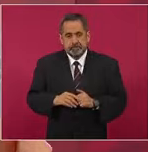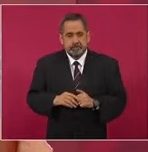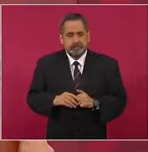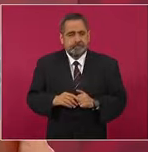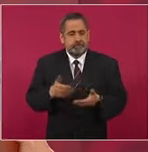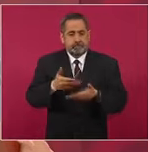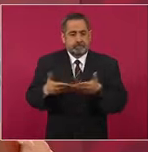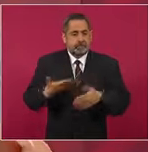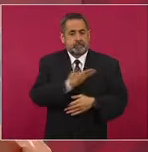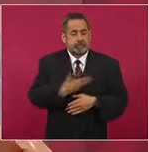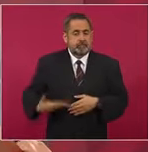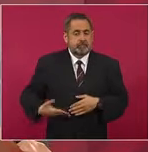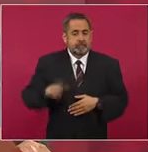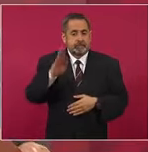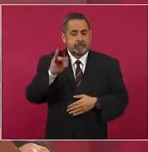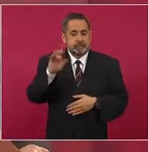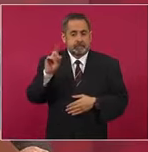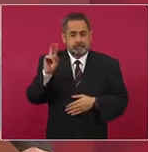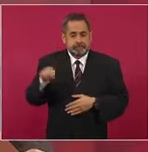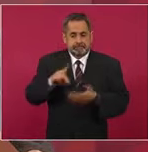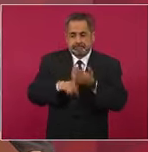Biden se quejaba,